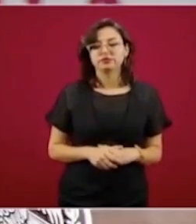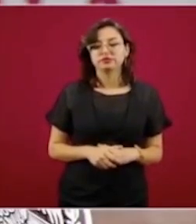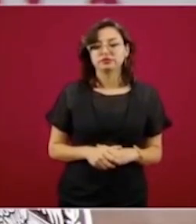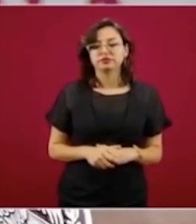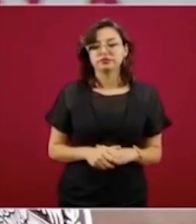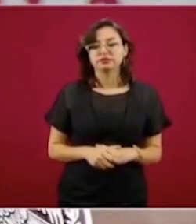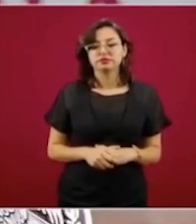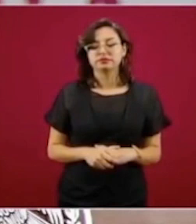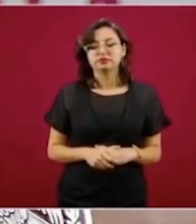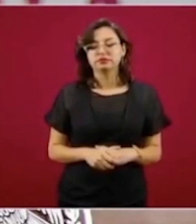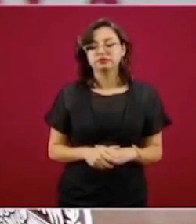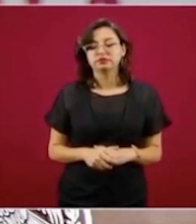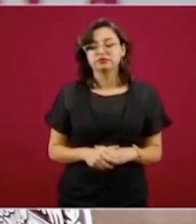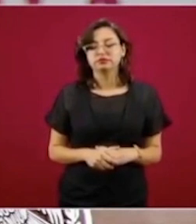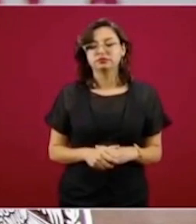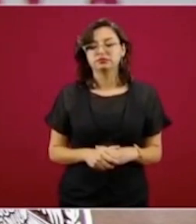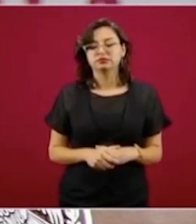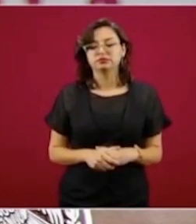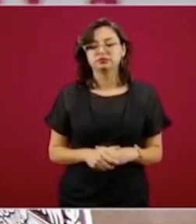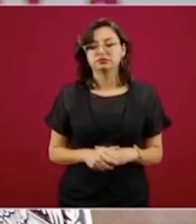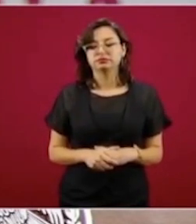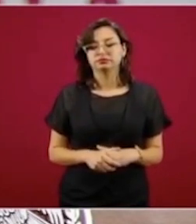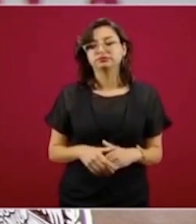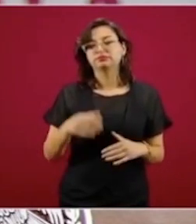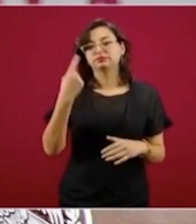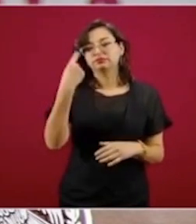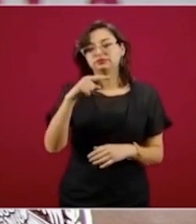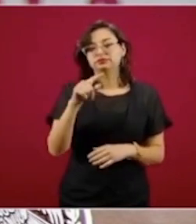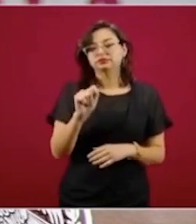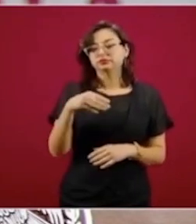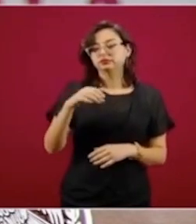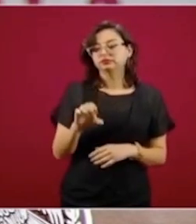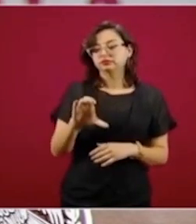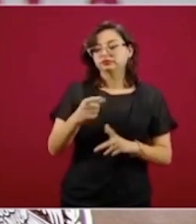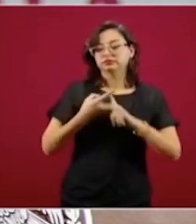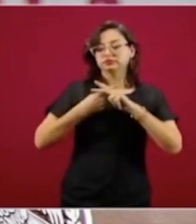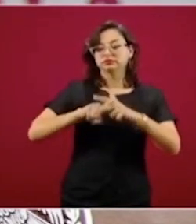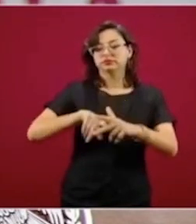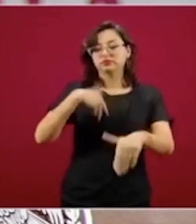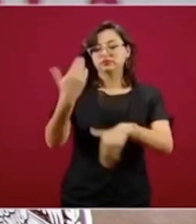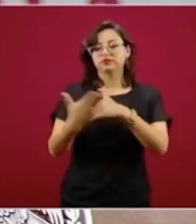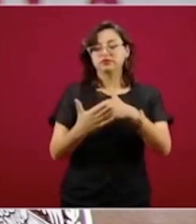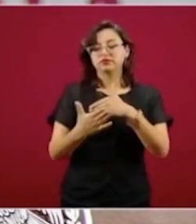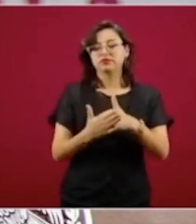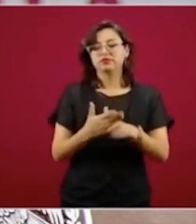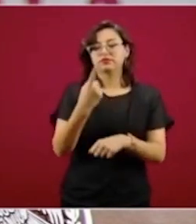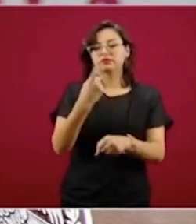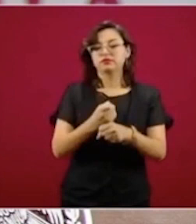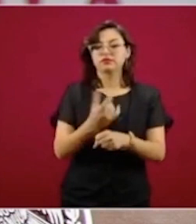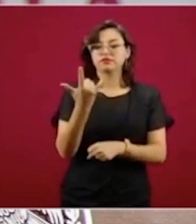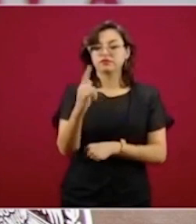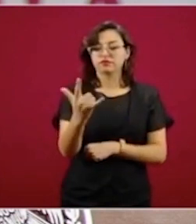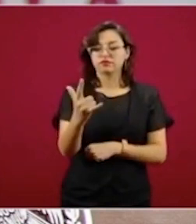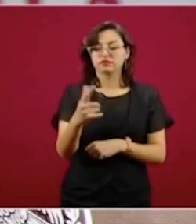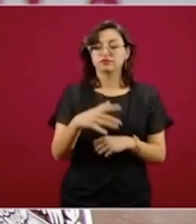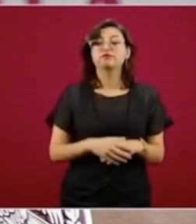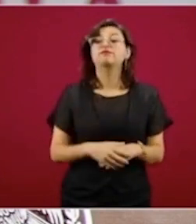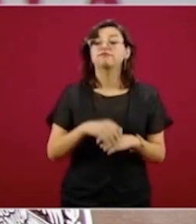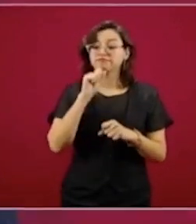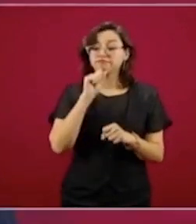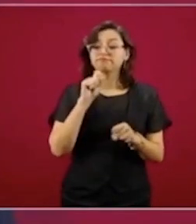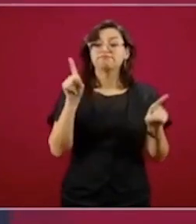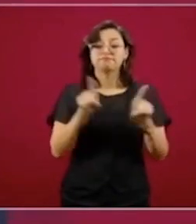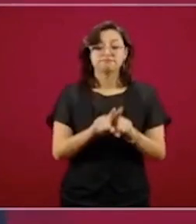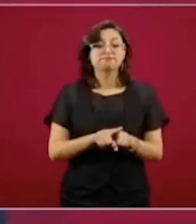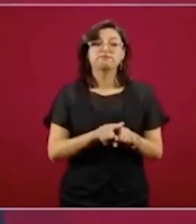el tratado al primero de julio. Y voy también a agradecerle